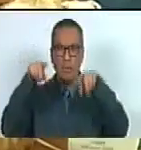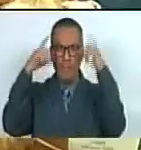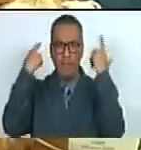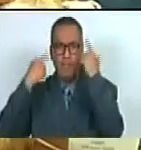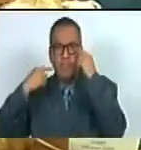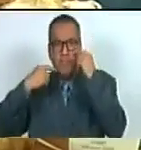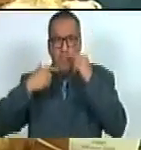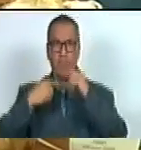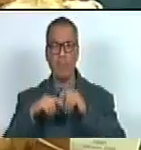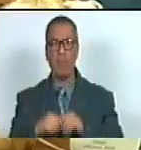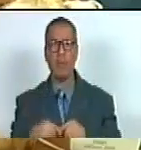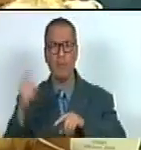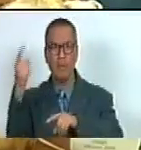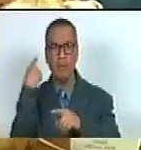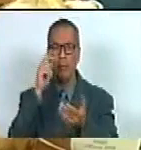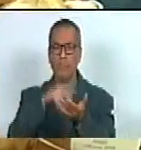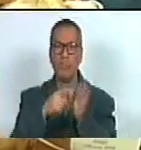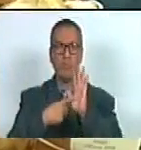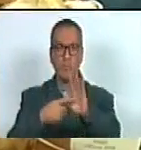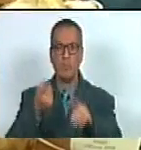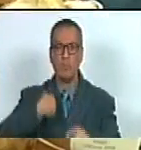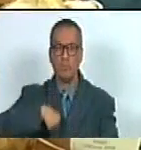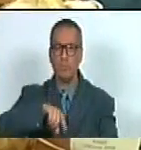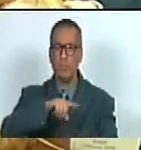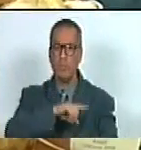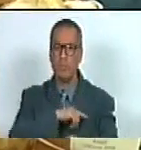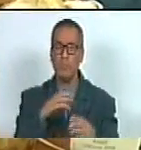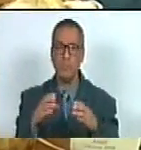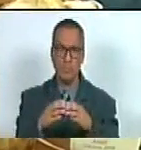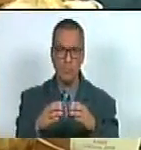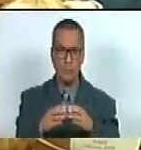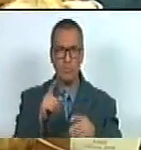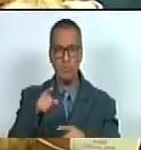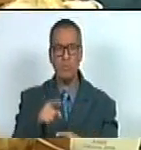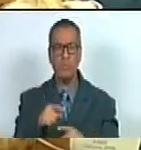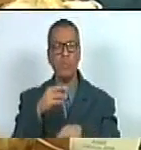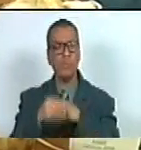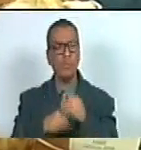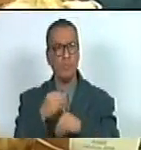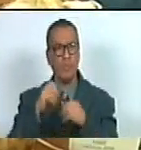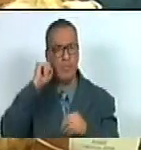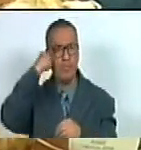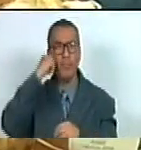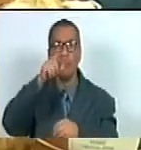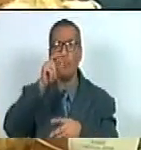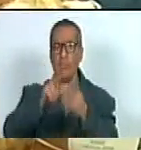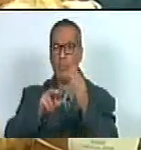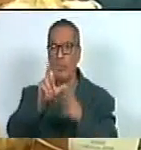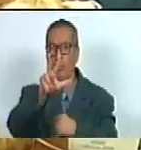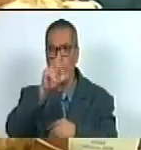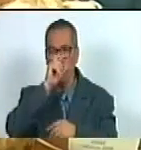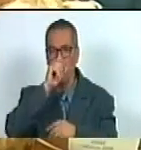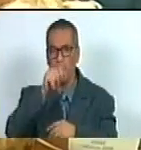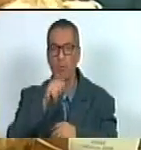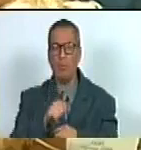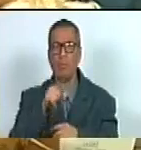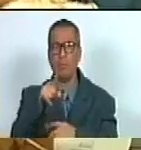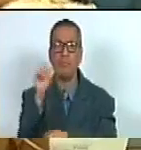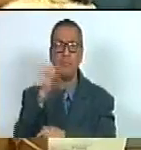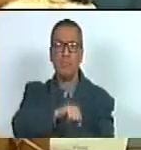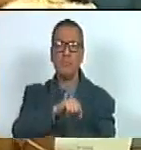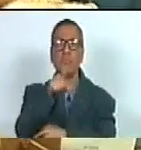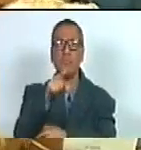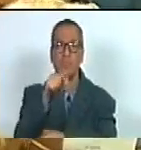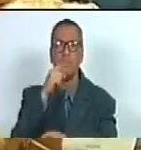vimos los actos de nuestro partido donde conmemoramos esos tres años de esa derrota